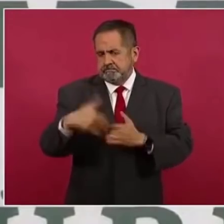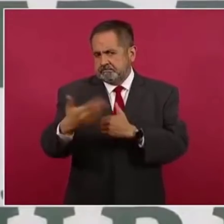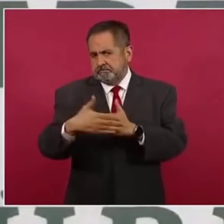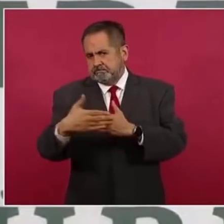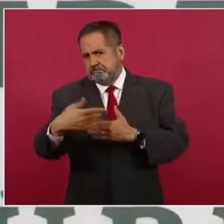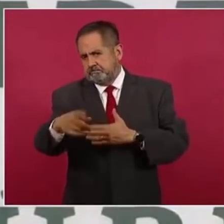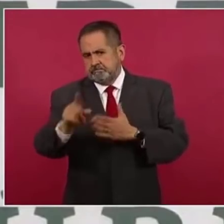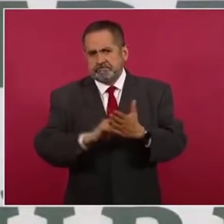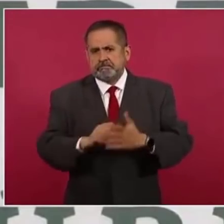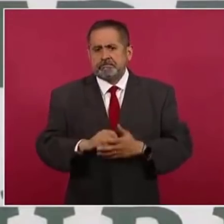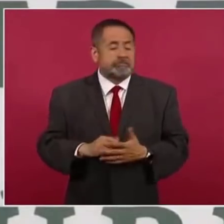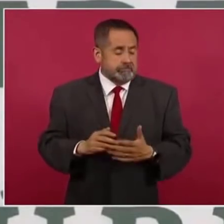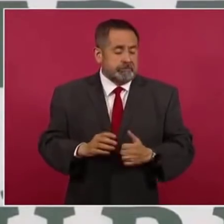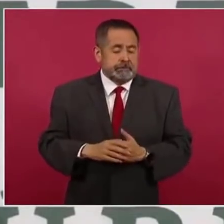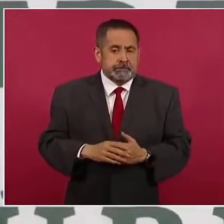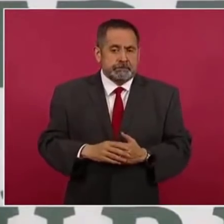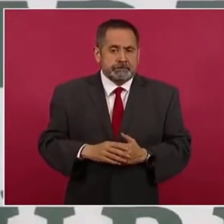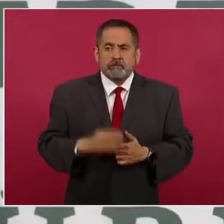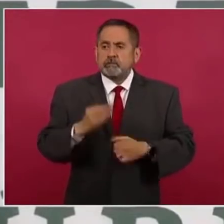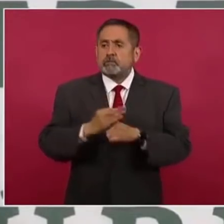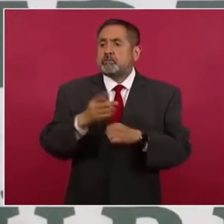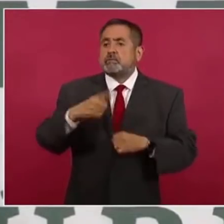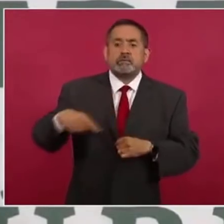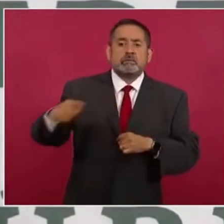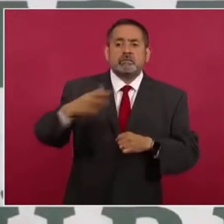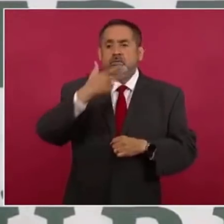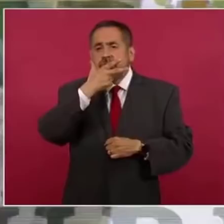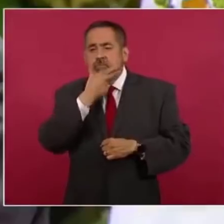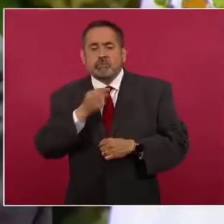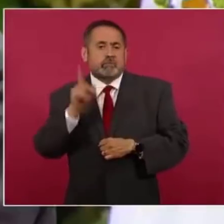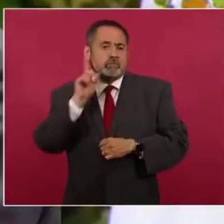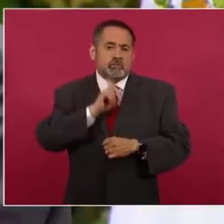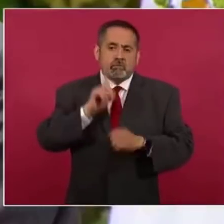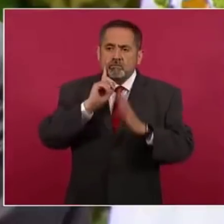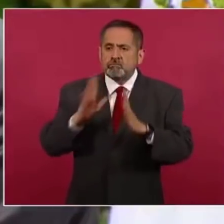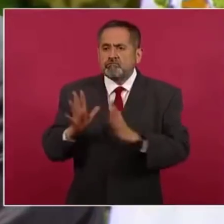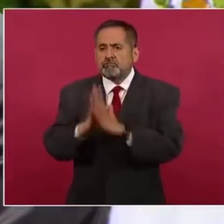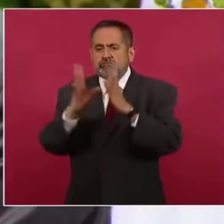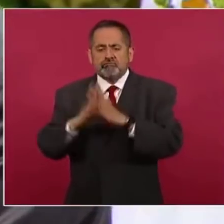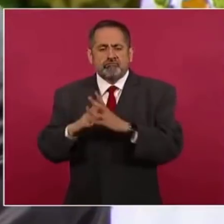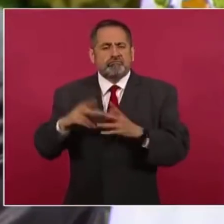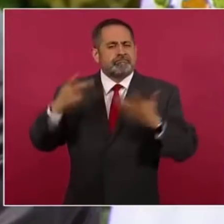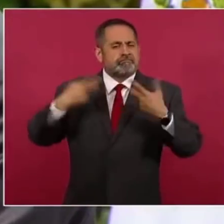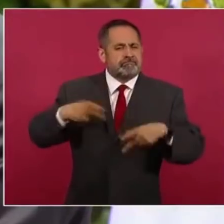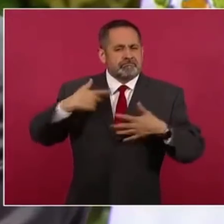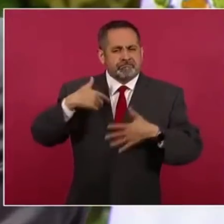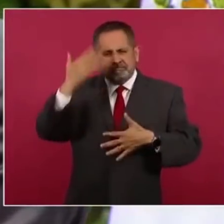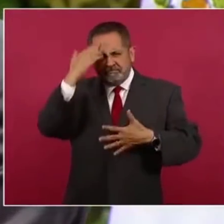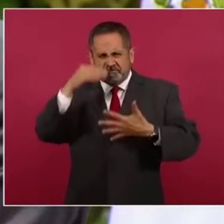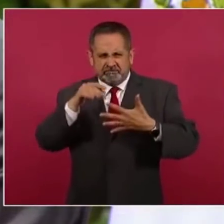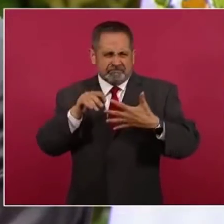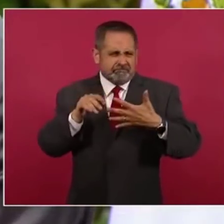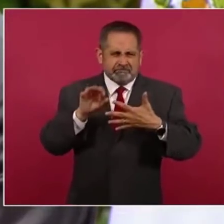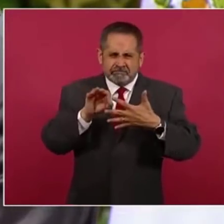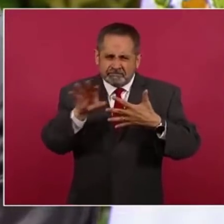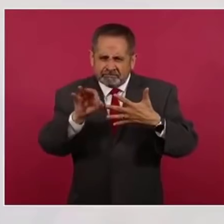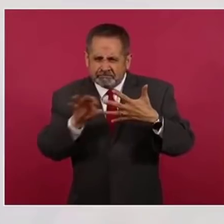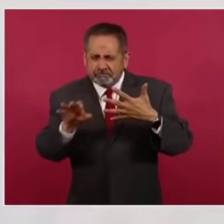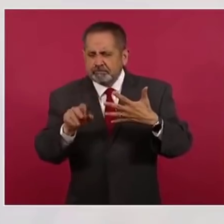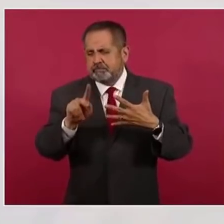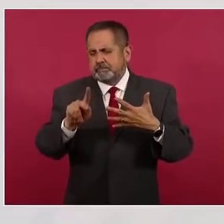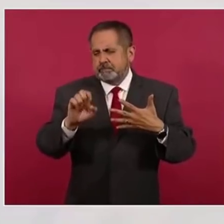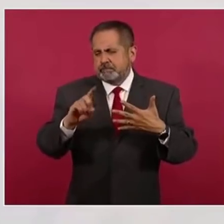con la participación de maestros, maestras y pedagogos, se han reformado los contenidos